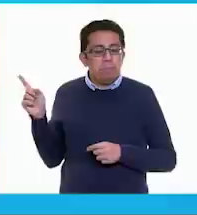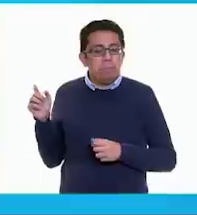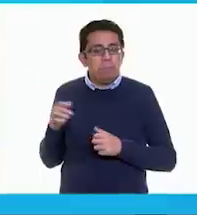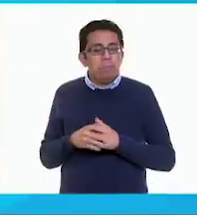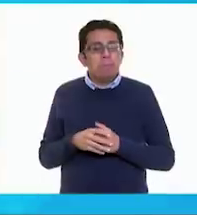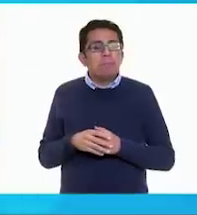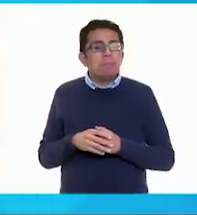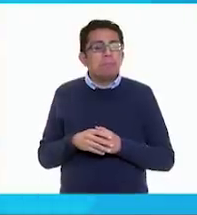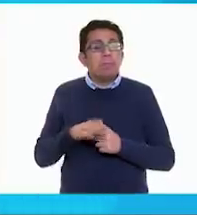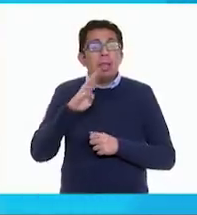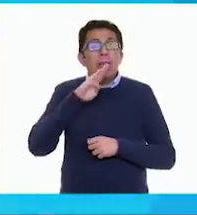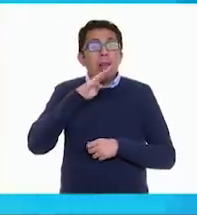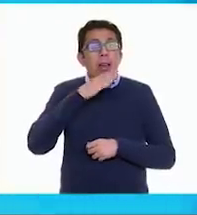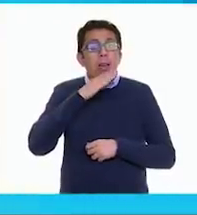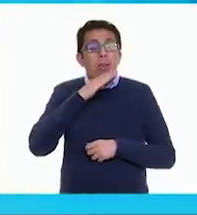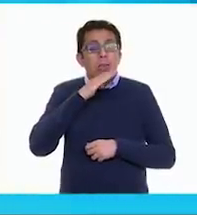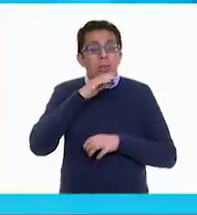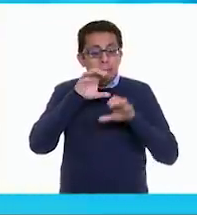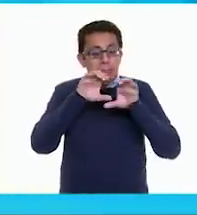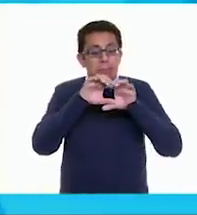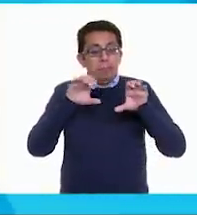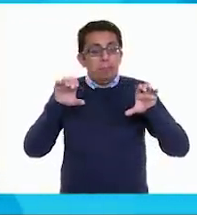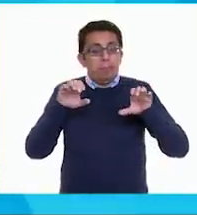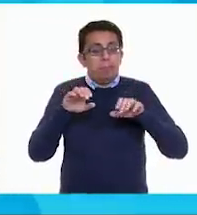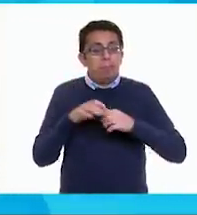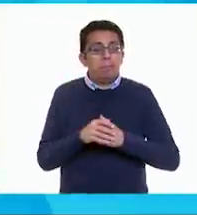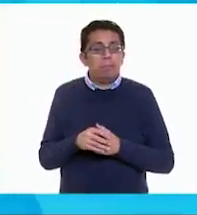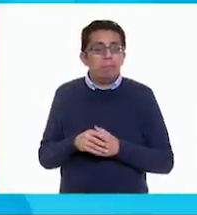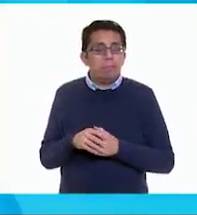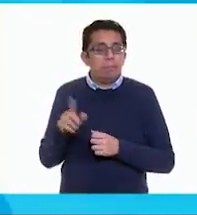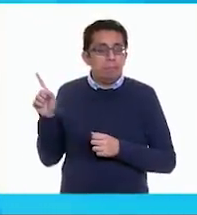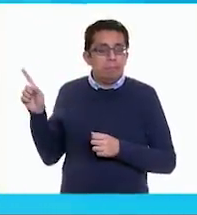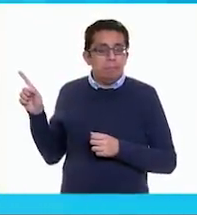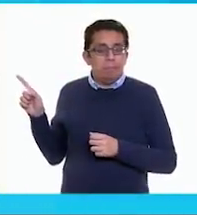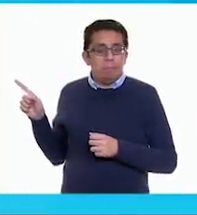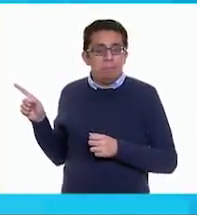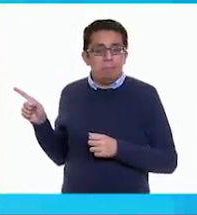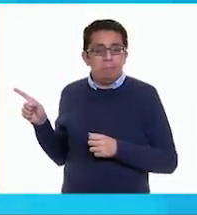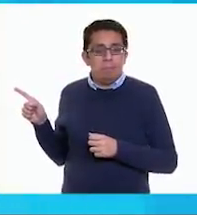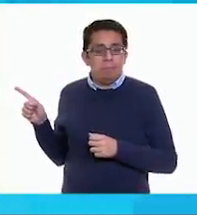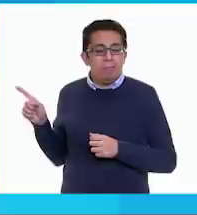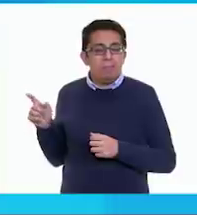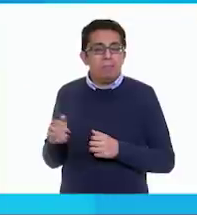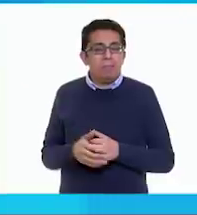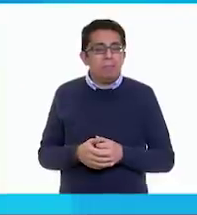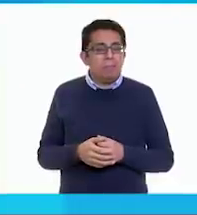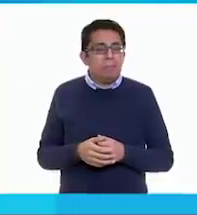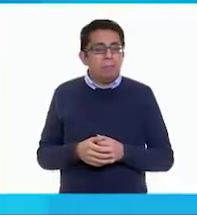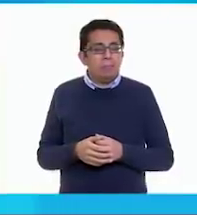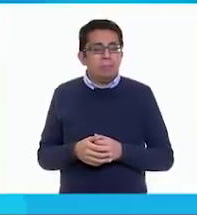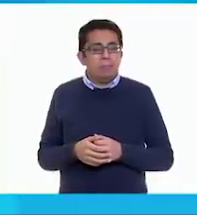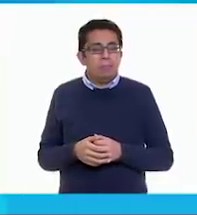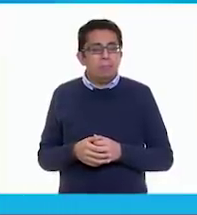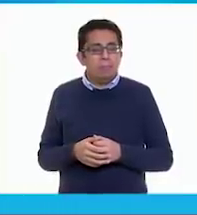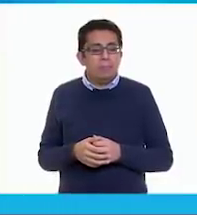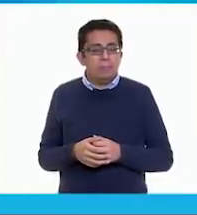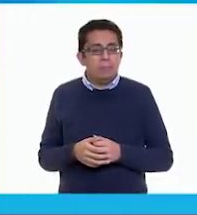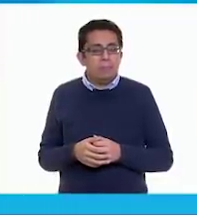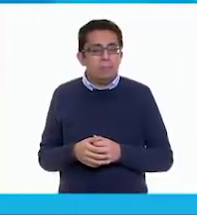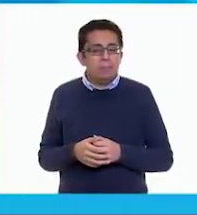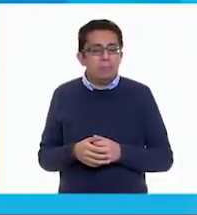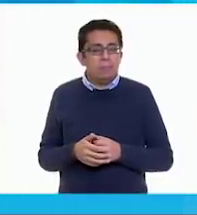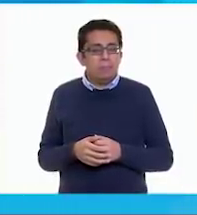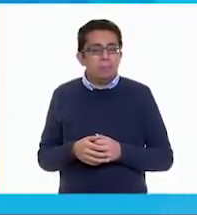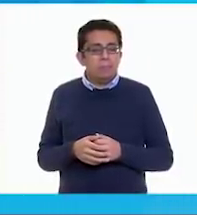Y a ver el elote. El elote puede ser maíz, mazorca, piña de millo, choclo, millo o